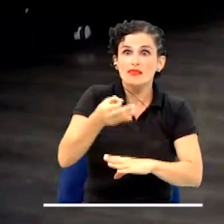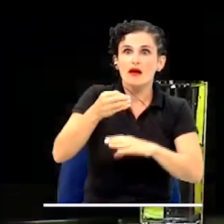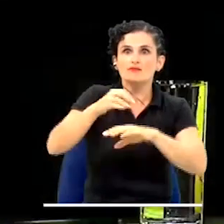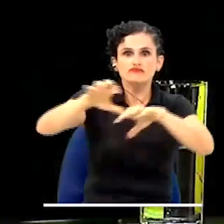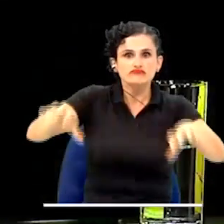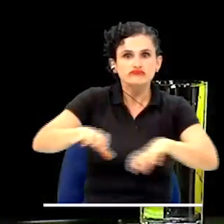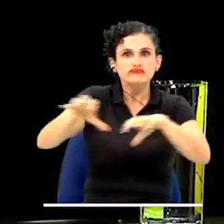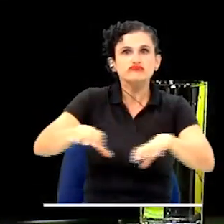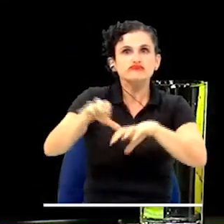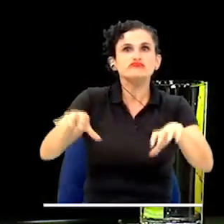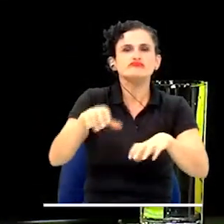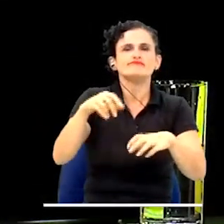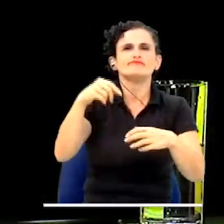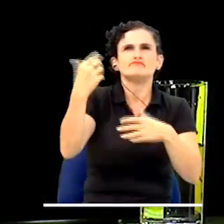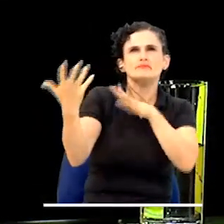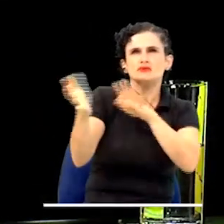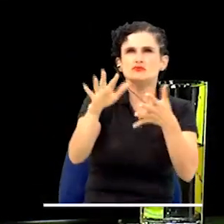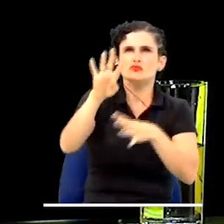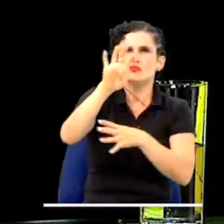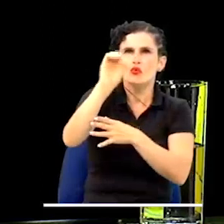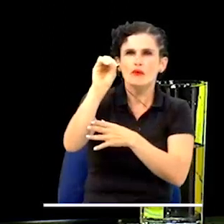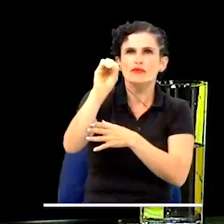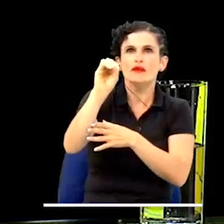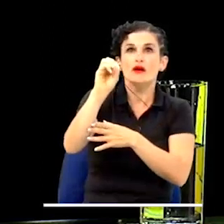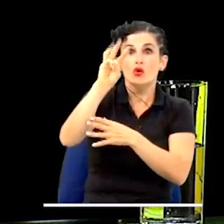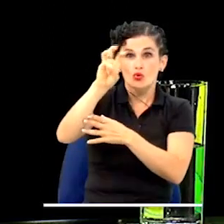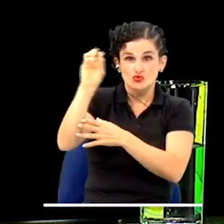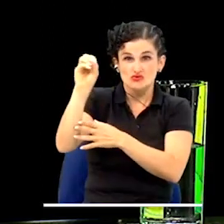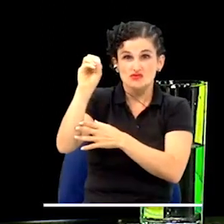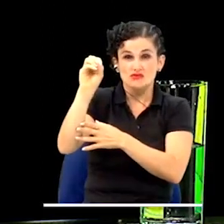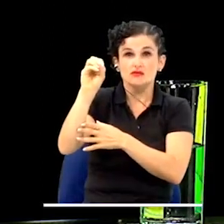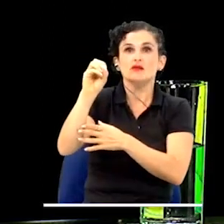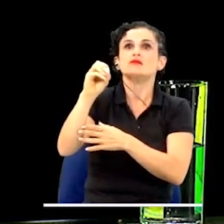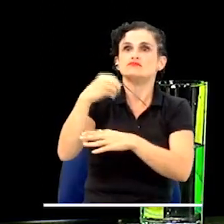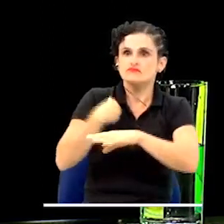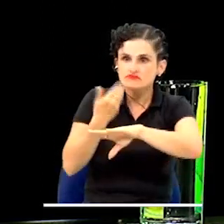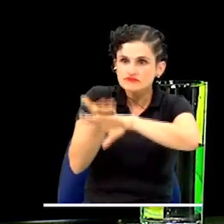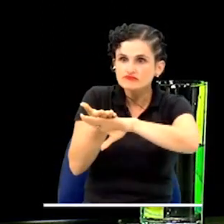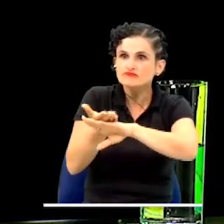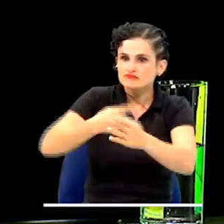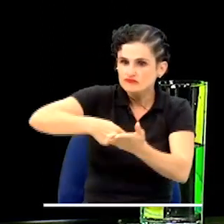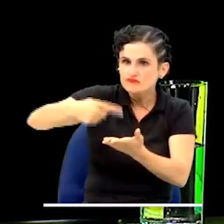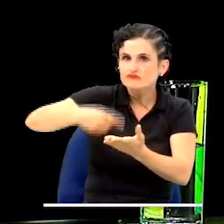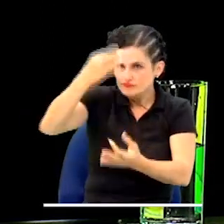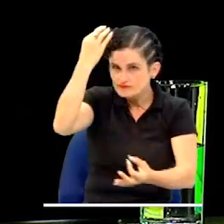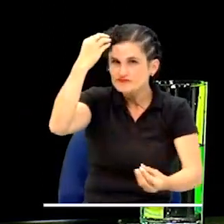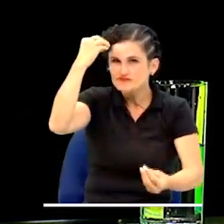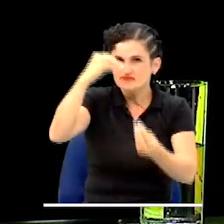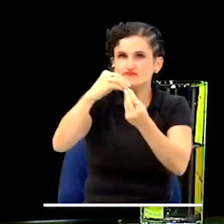Hoy estamos con cerca de 90, entre 80 y 90 dependiendo de la licitación. Pero mire, lo más importante es este dato.